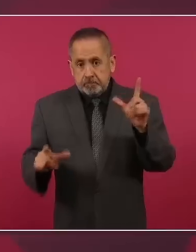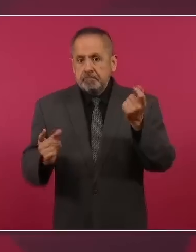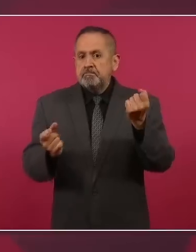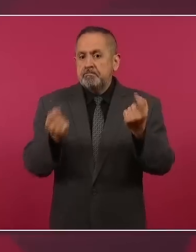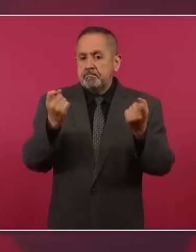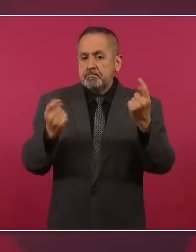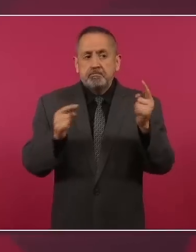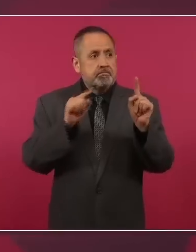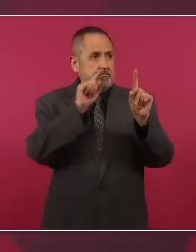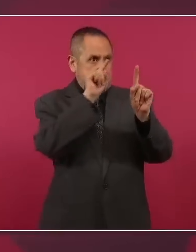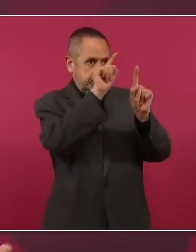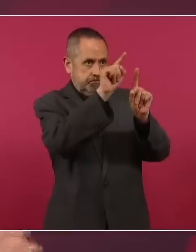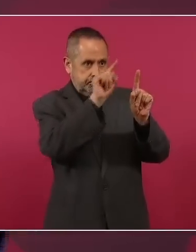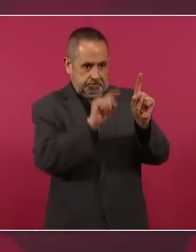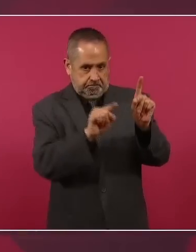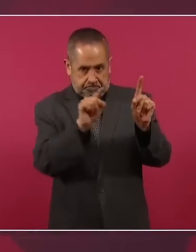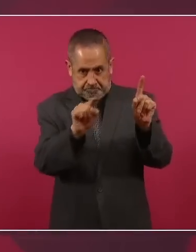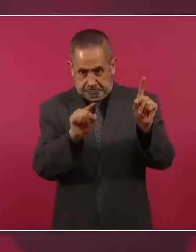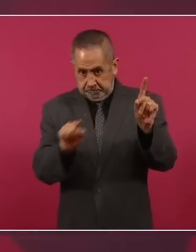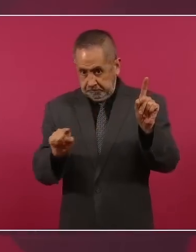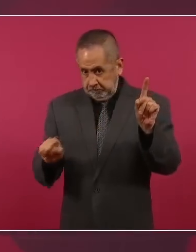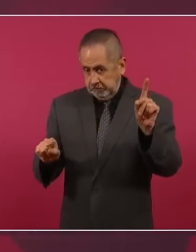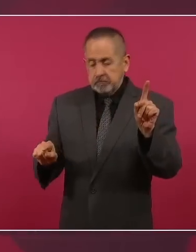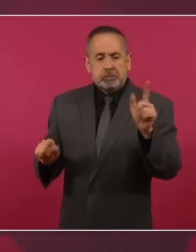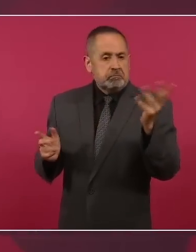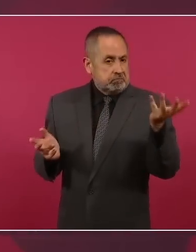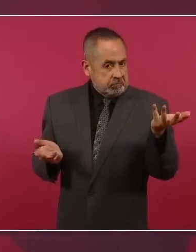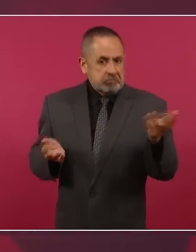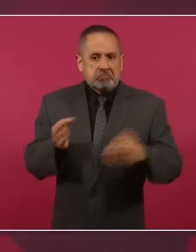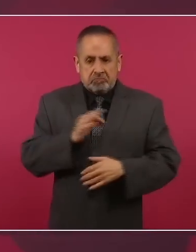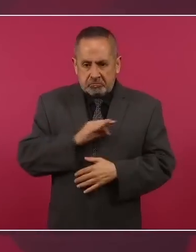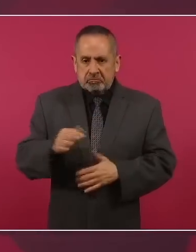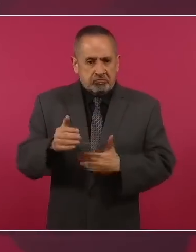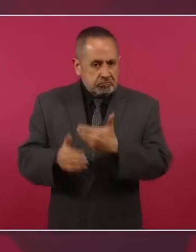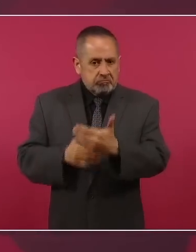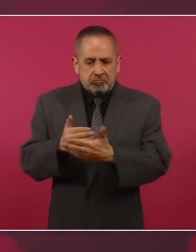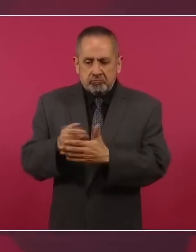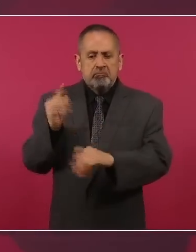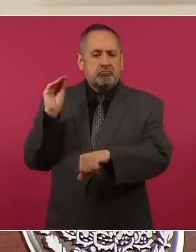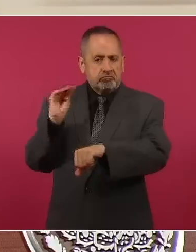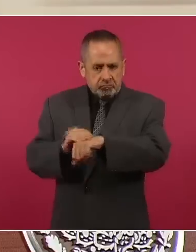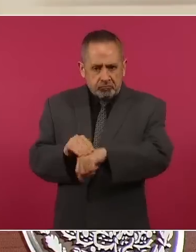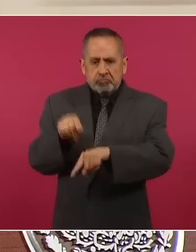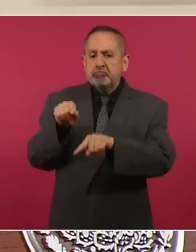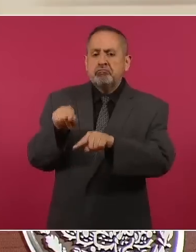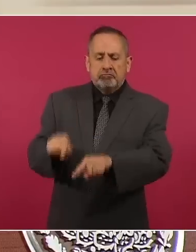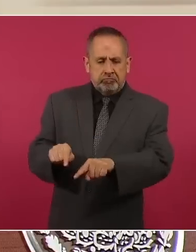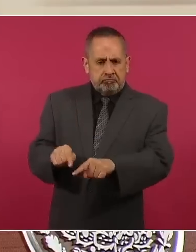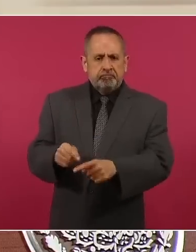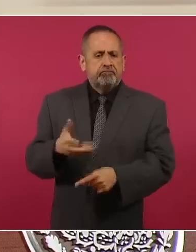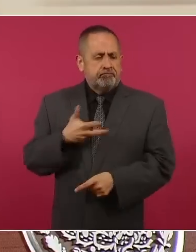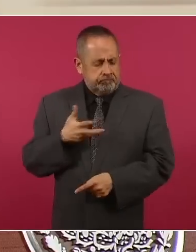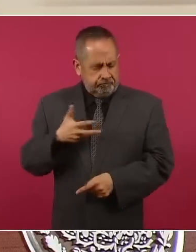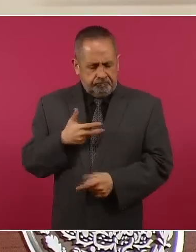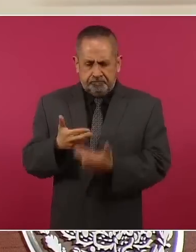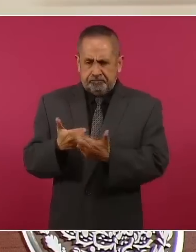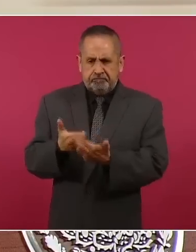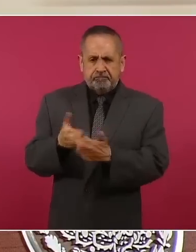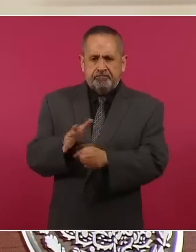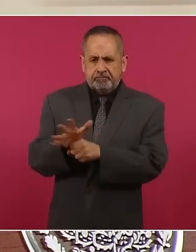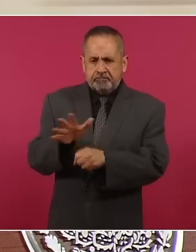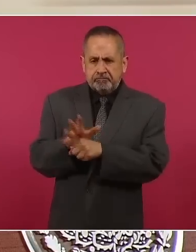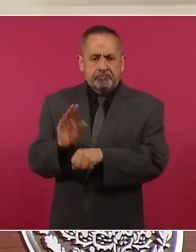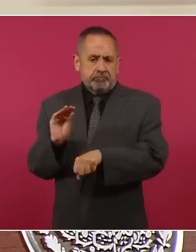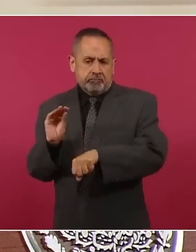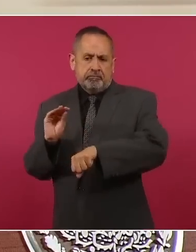pueden albergar, pueden ser